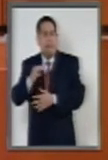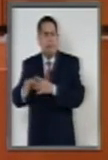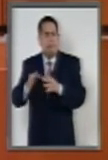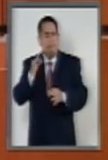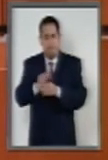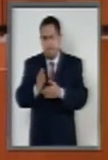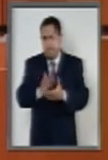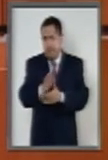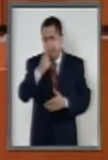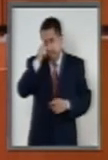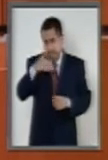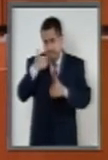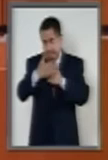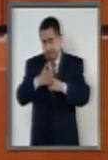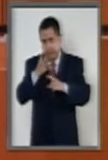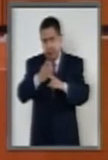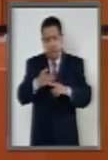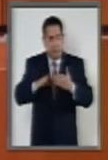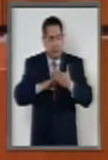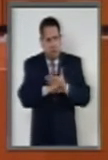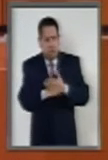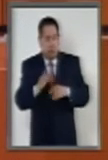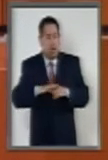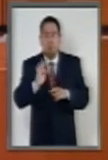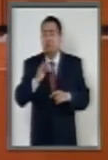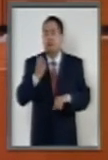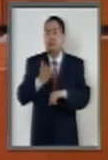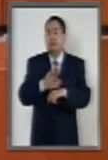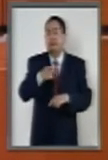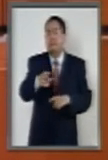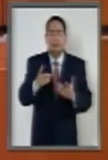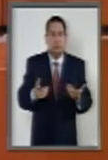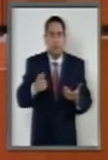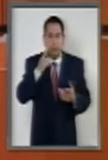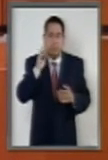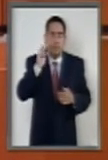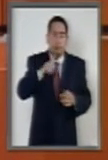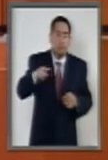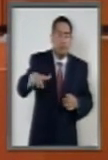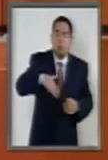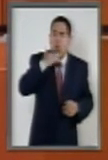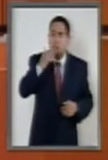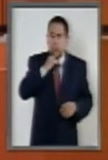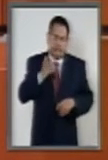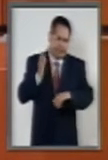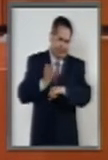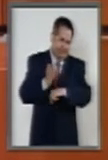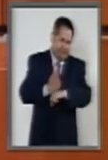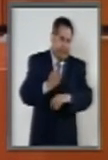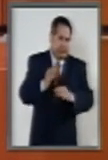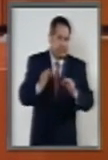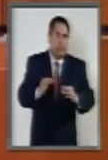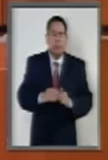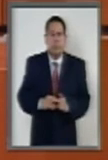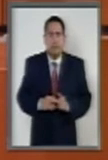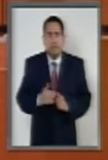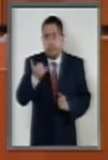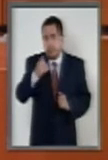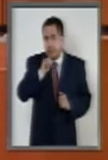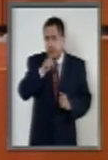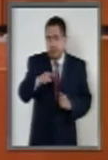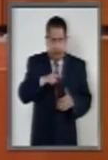el esquema de prevención y de sanción de actos de corrupción. Y adicionalmente porque